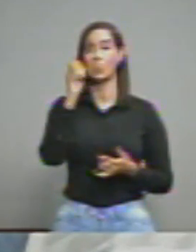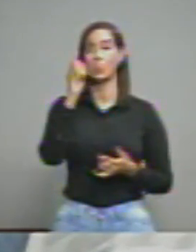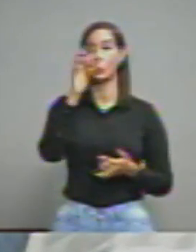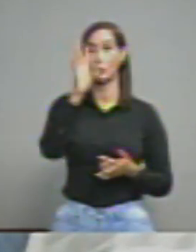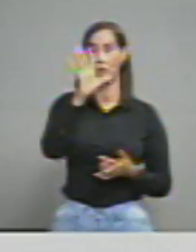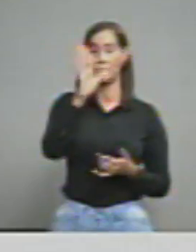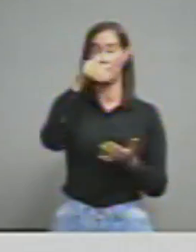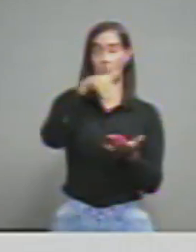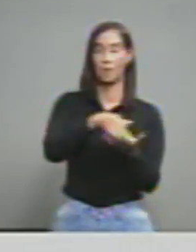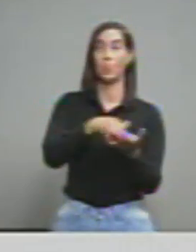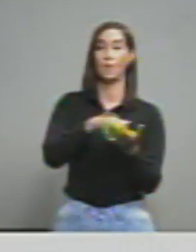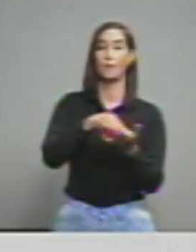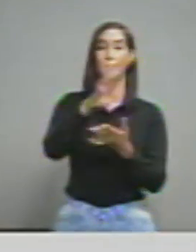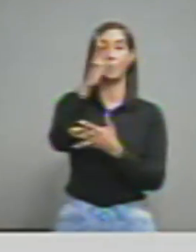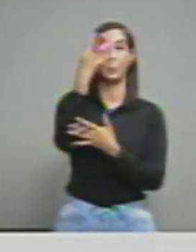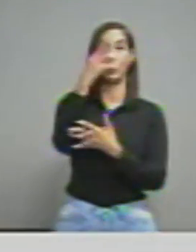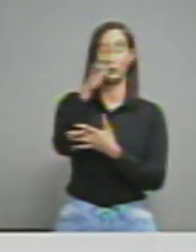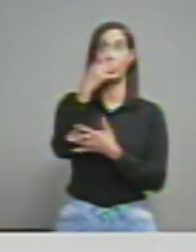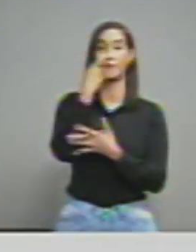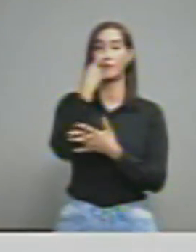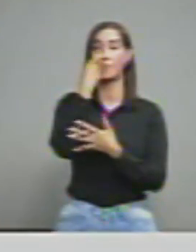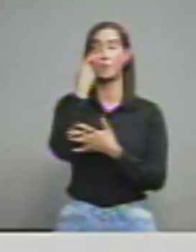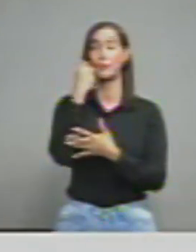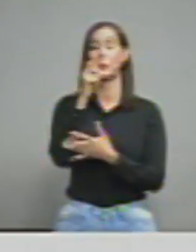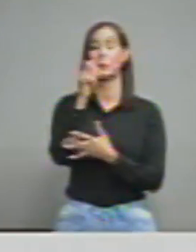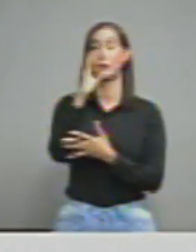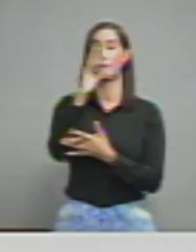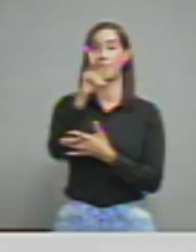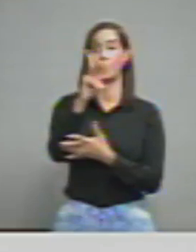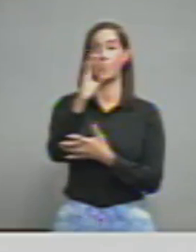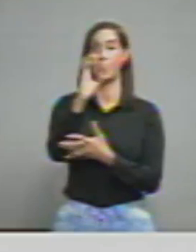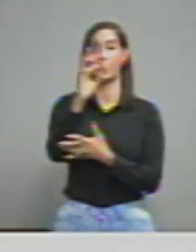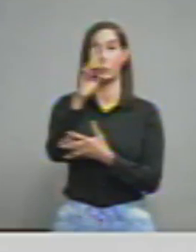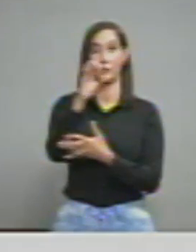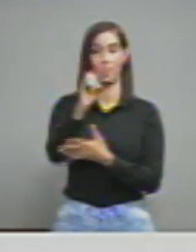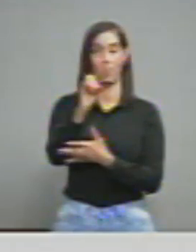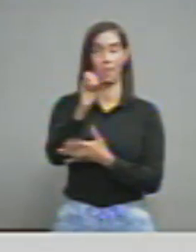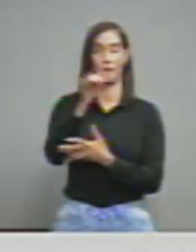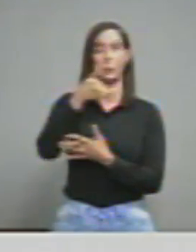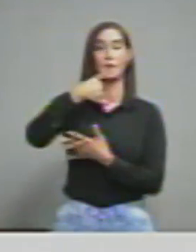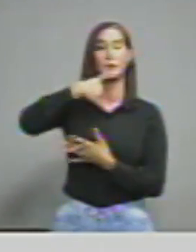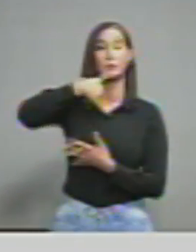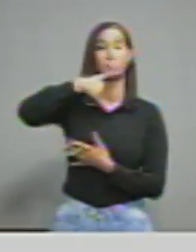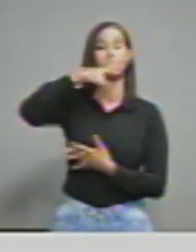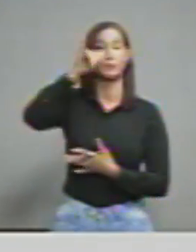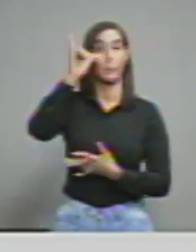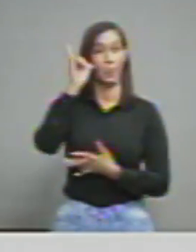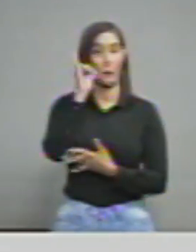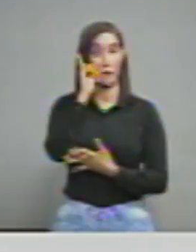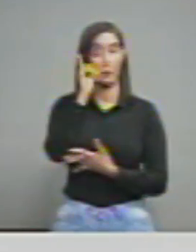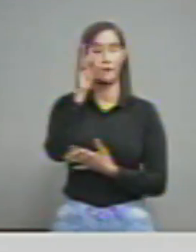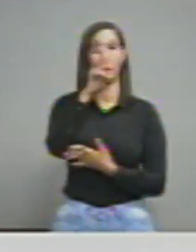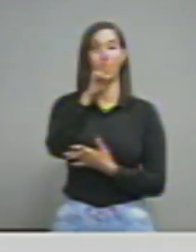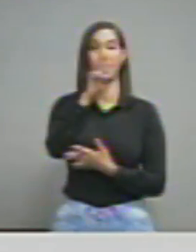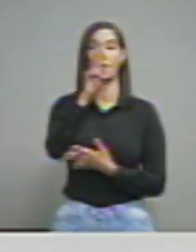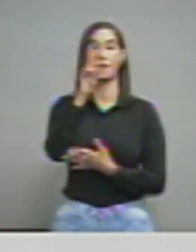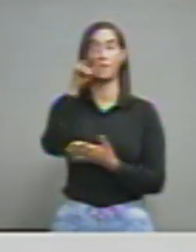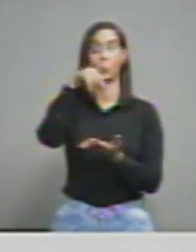muestras de pcr registrada en el día de ayer 2 mil